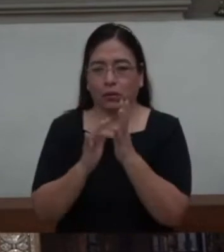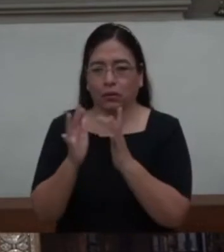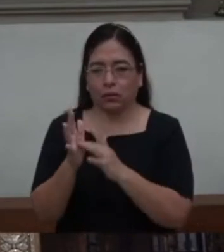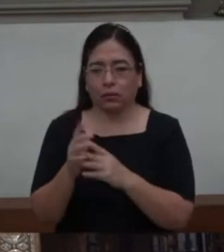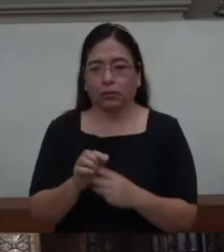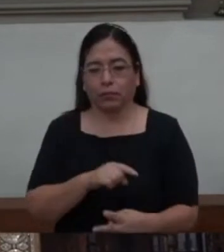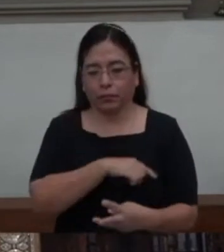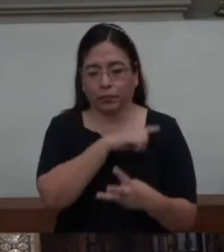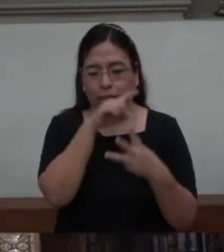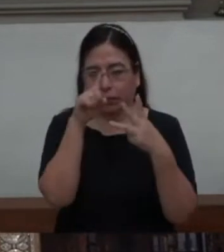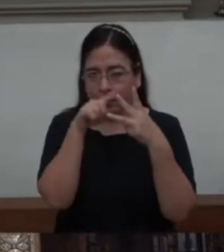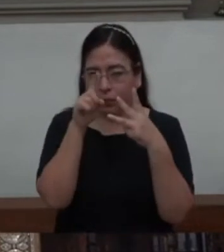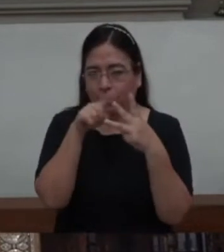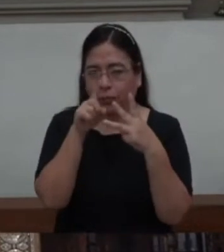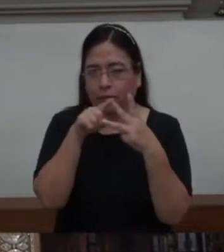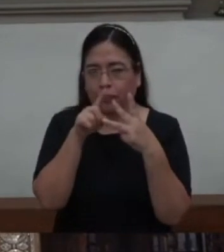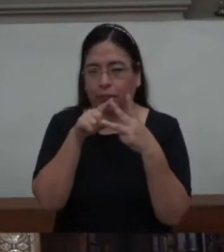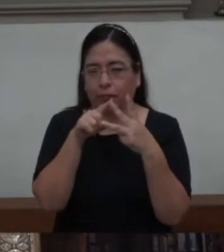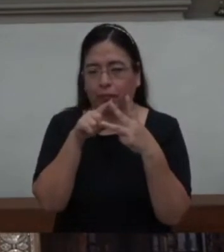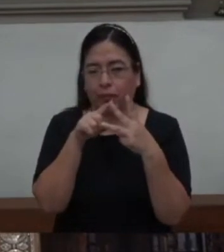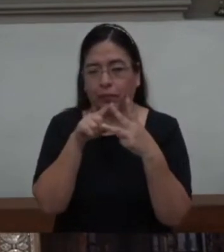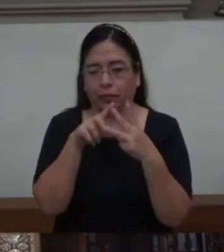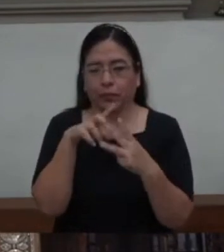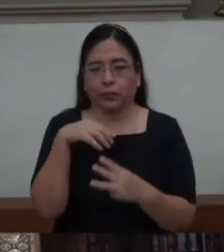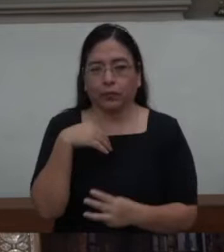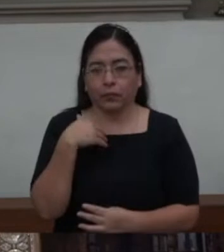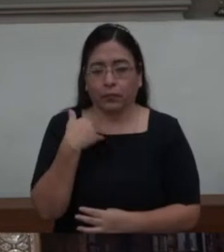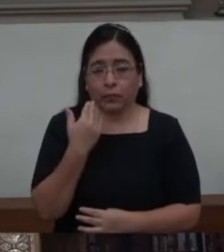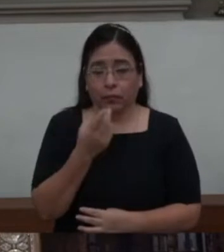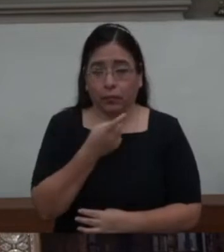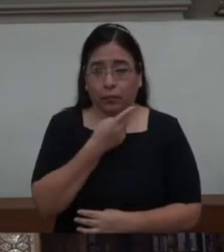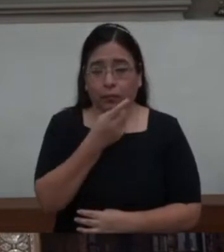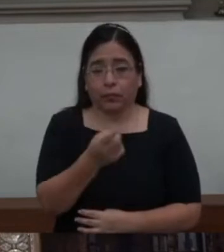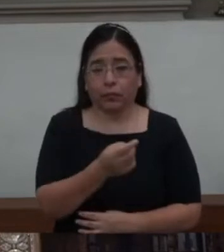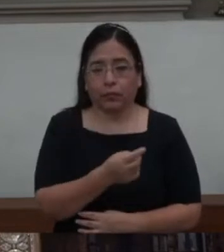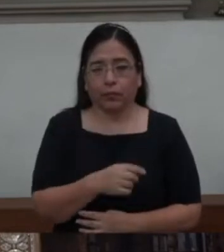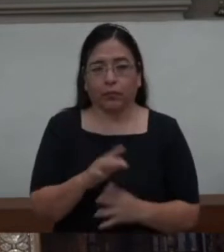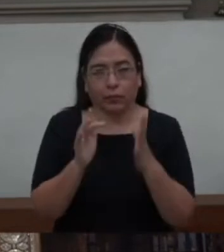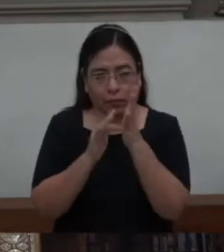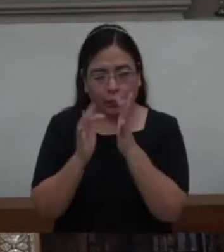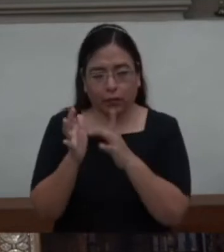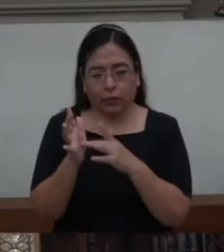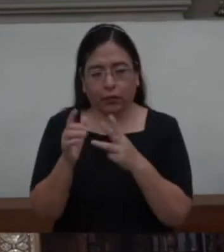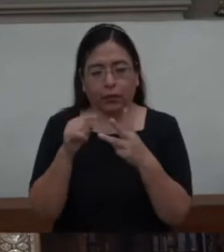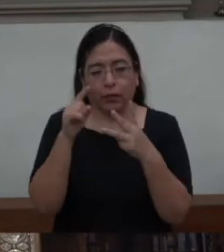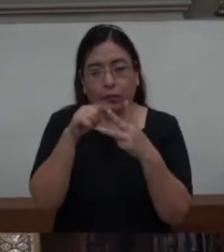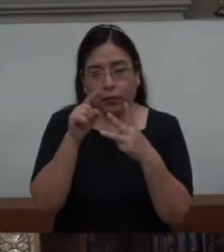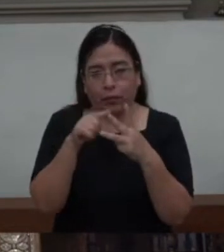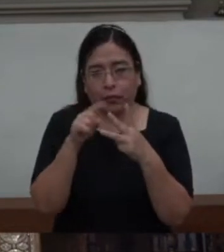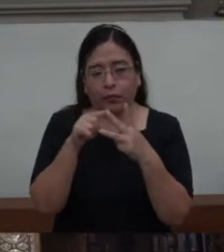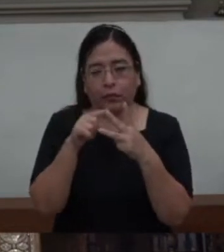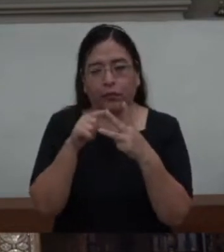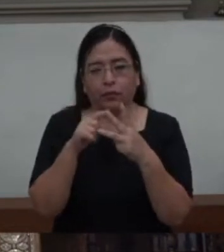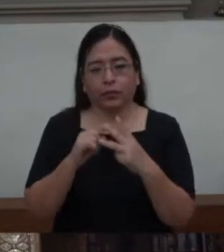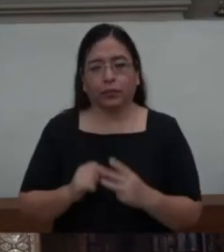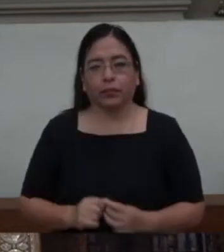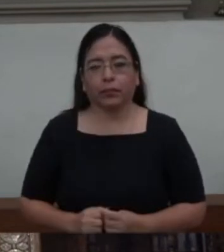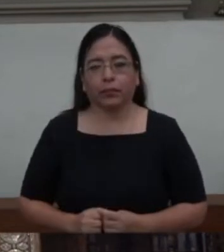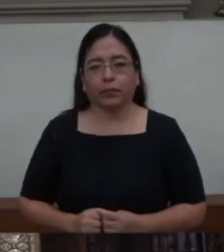acción que queremos recalcar es lo que Cristo hace.